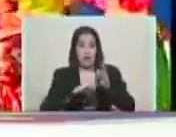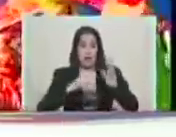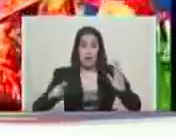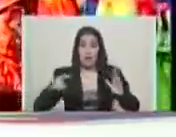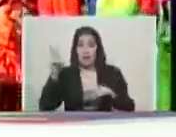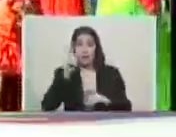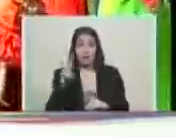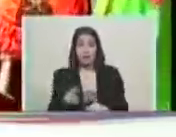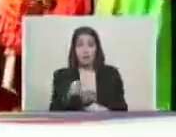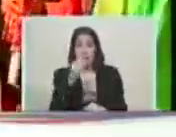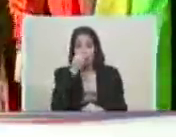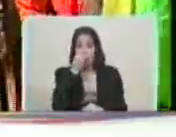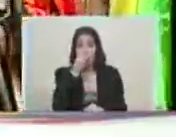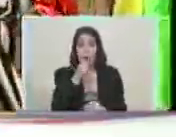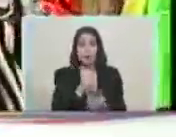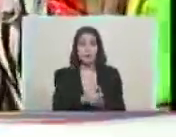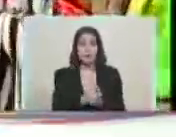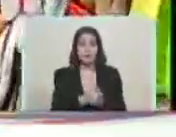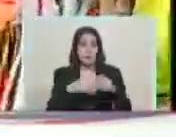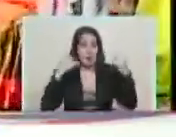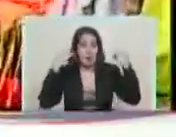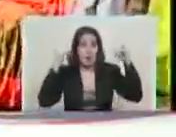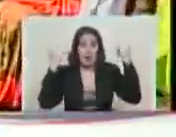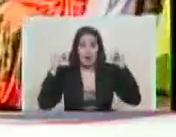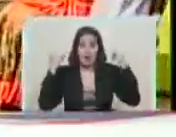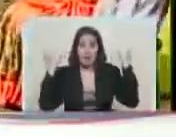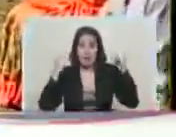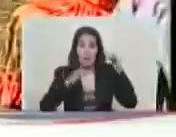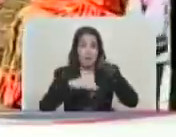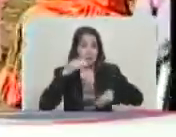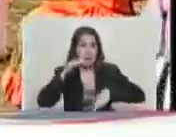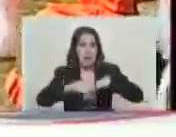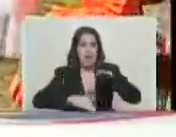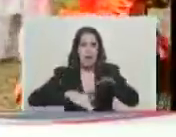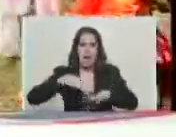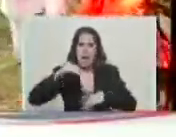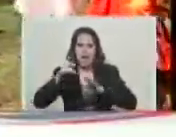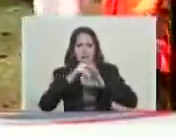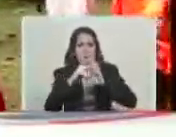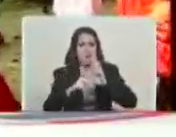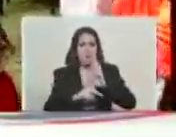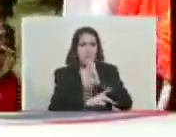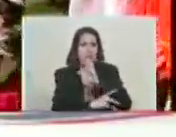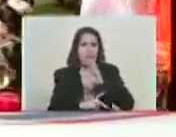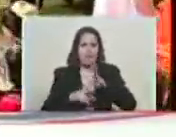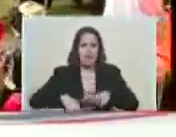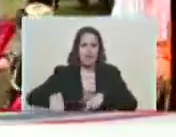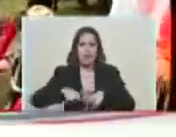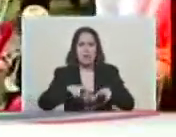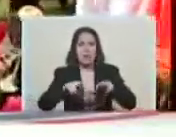Venezuela y en el Festival de Playas, Ríos, Parques y Balnearios.